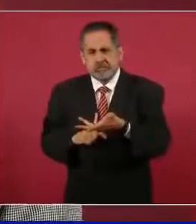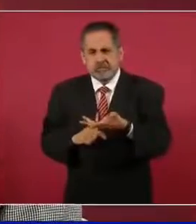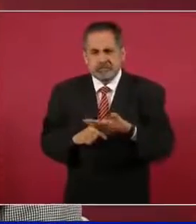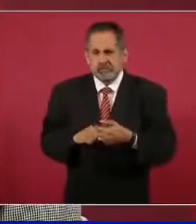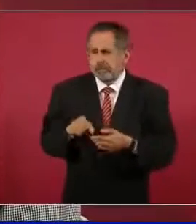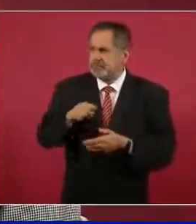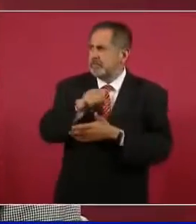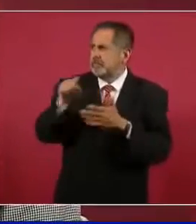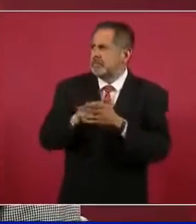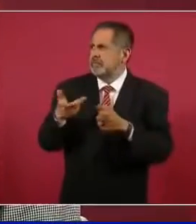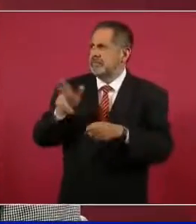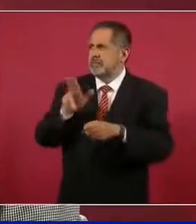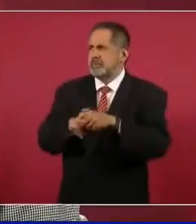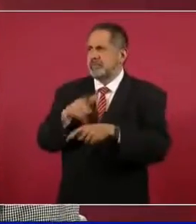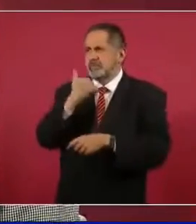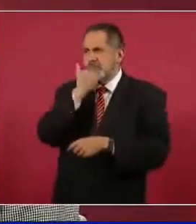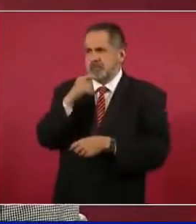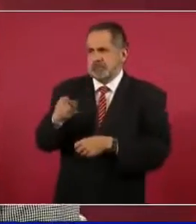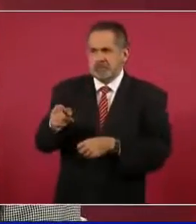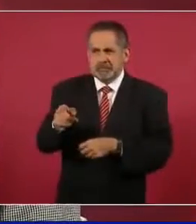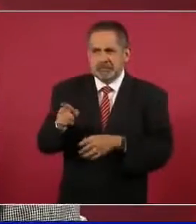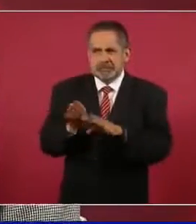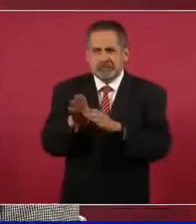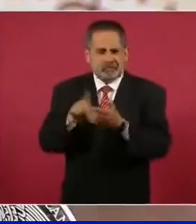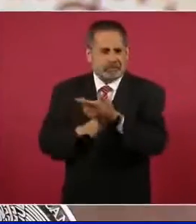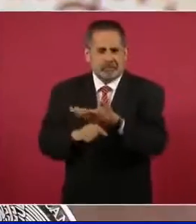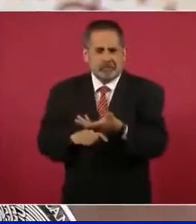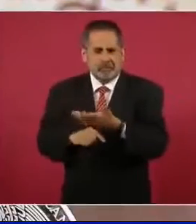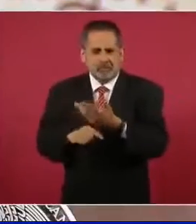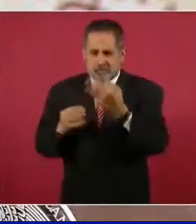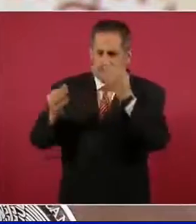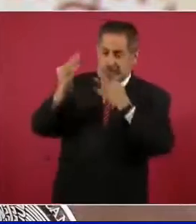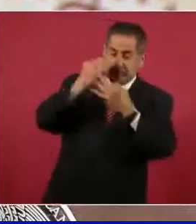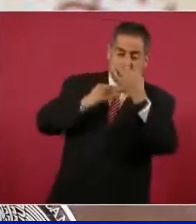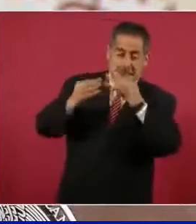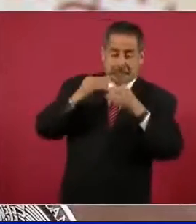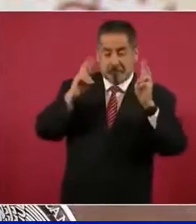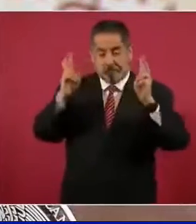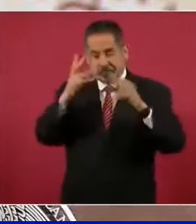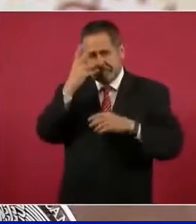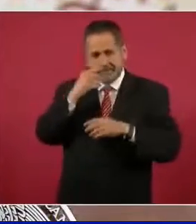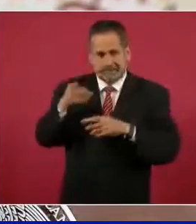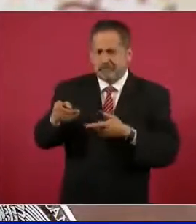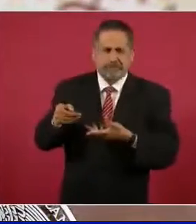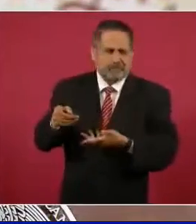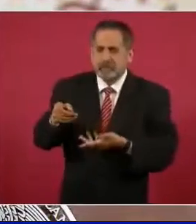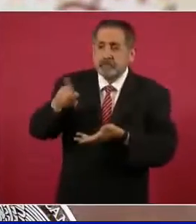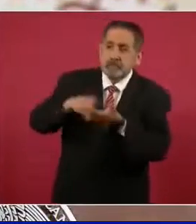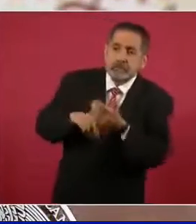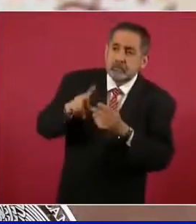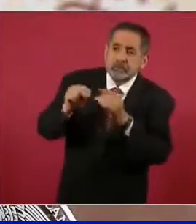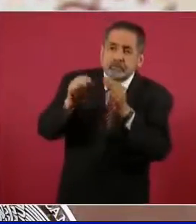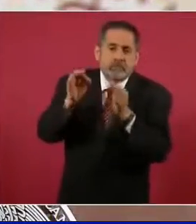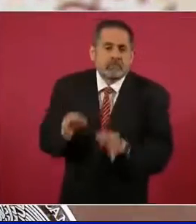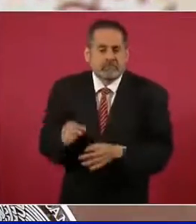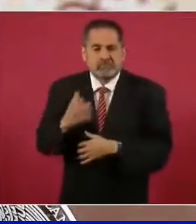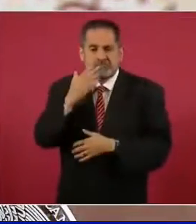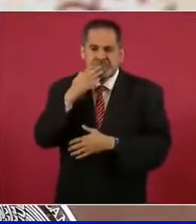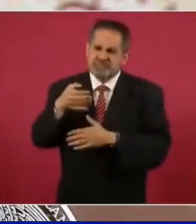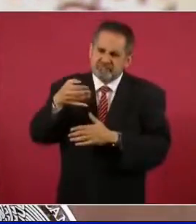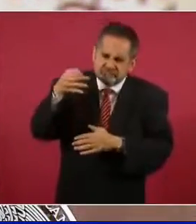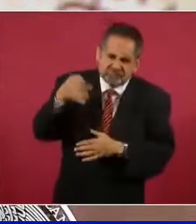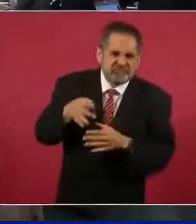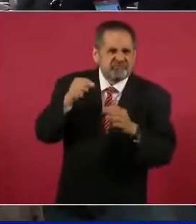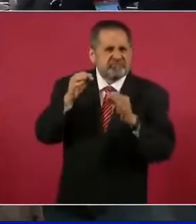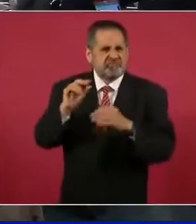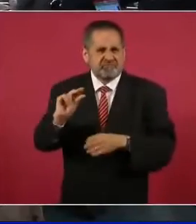parte del quehacer, de la belleza, por decirlo, de la estética, pero que no es la profundidad